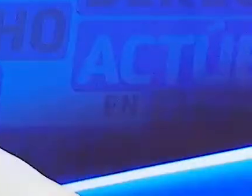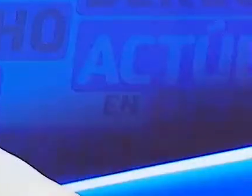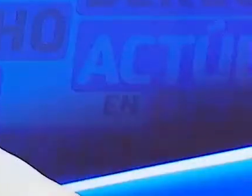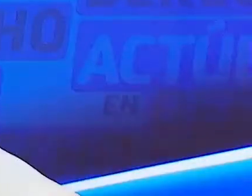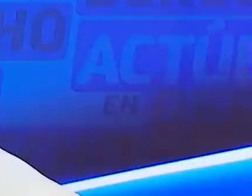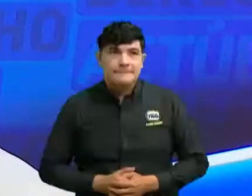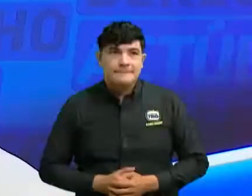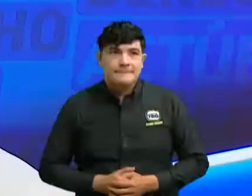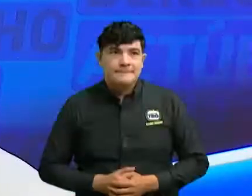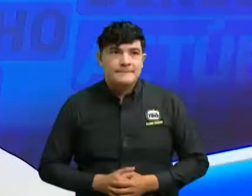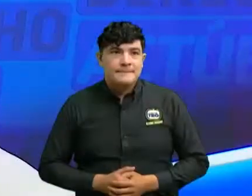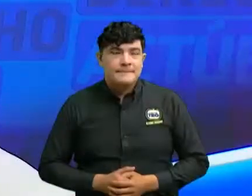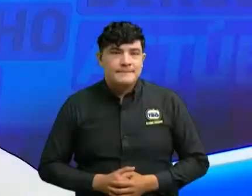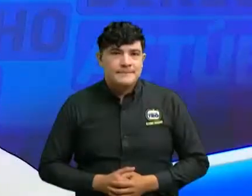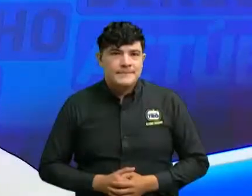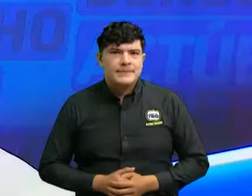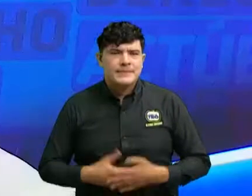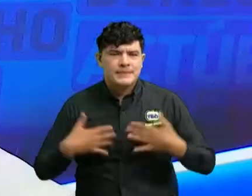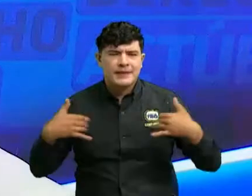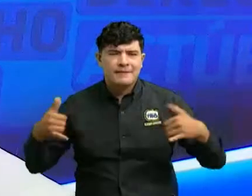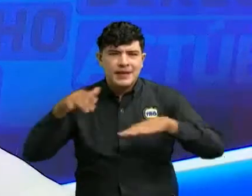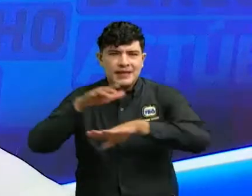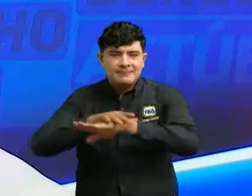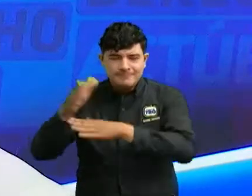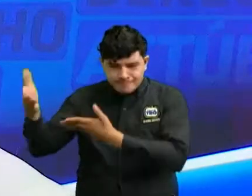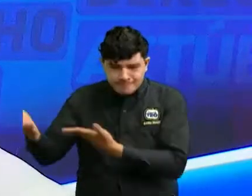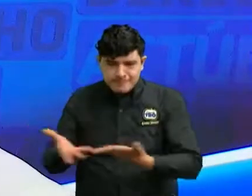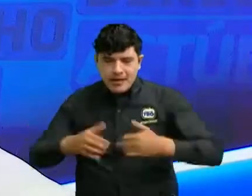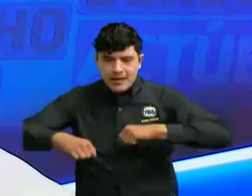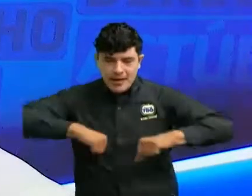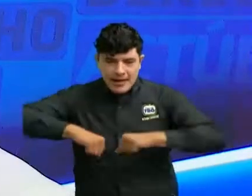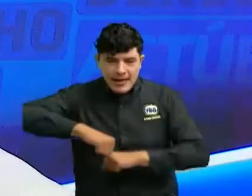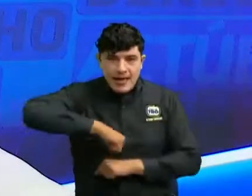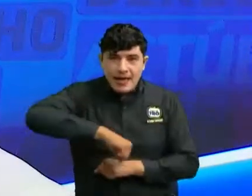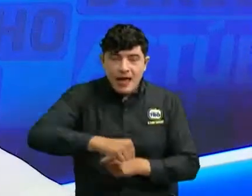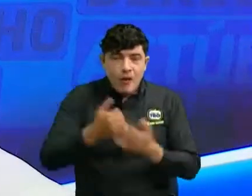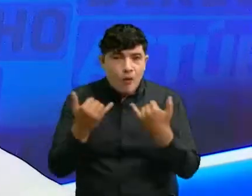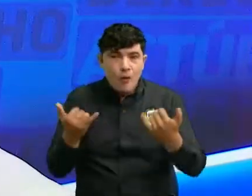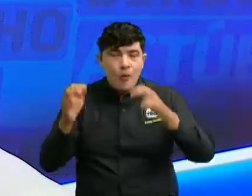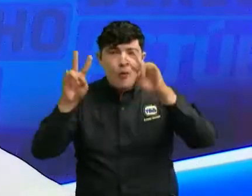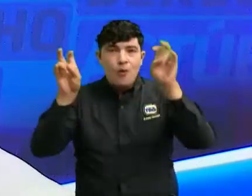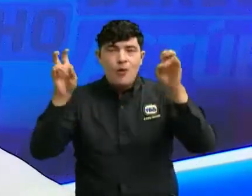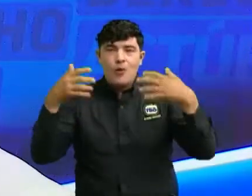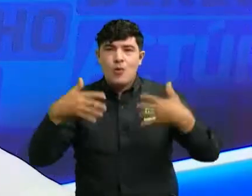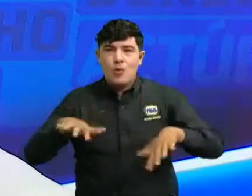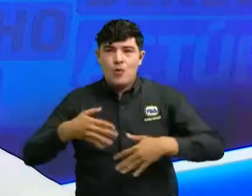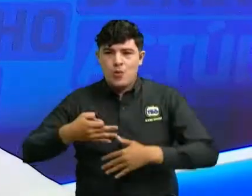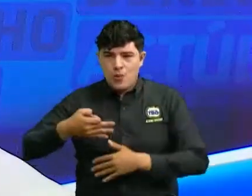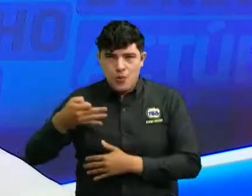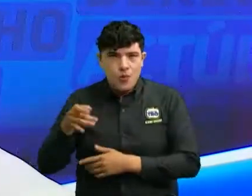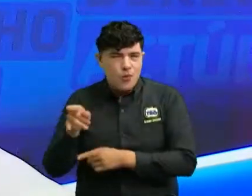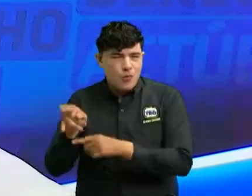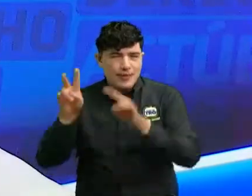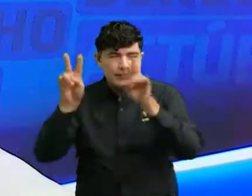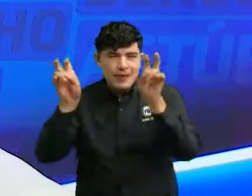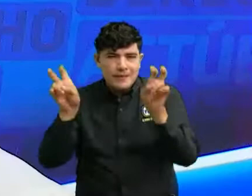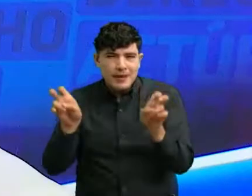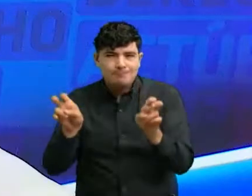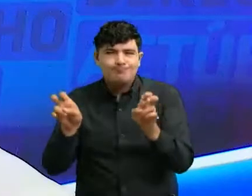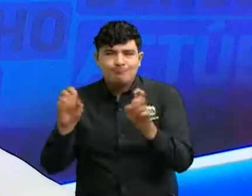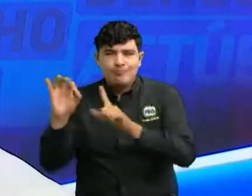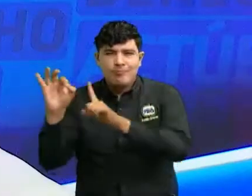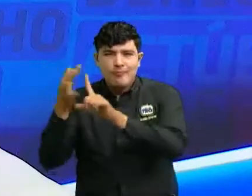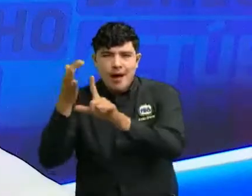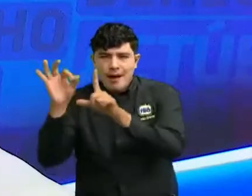Hola, feliz tarde, bienvenidos a un nuevo capítulo de Actúen Derecho, hoy hablando acerca de ciberdelitos, estos delitos que se